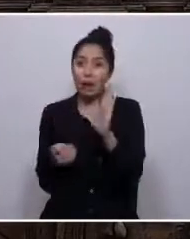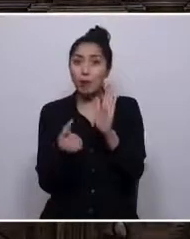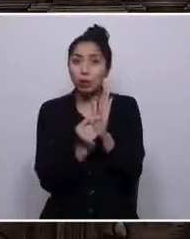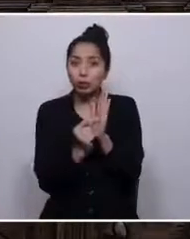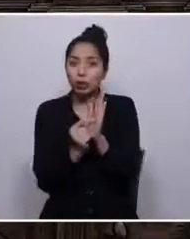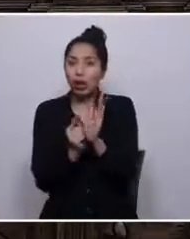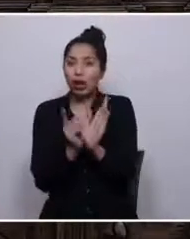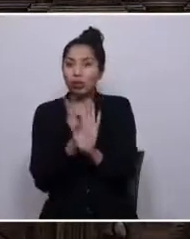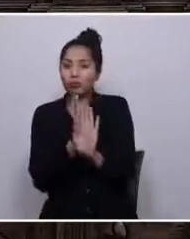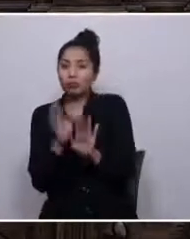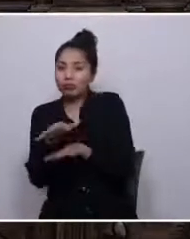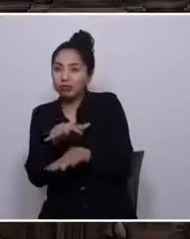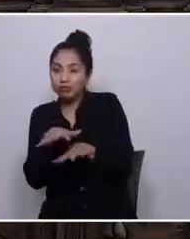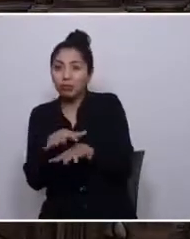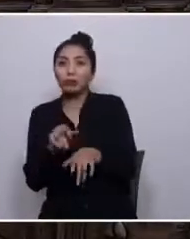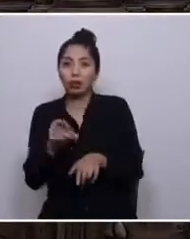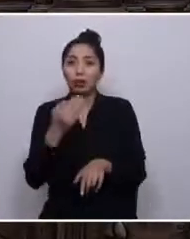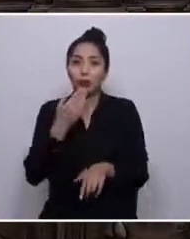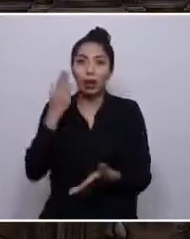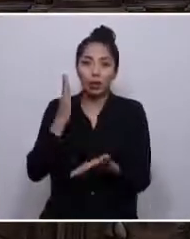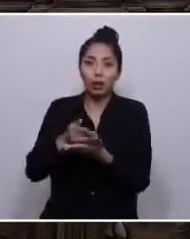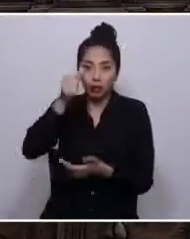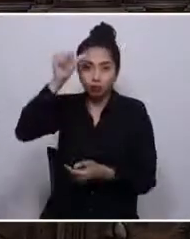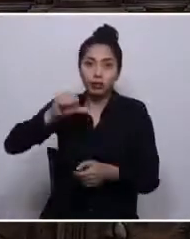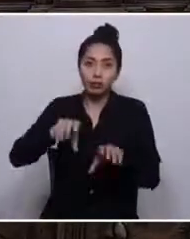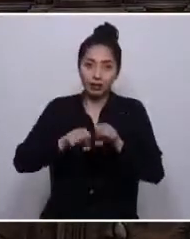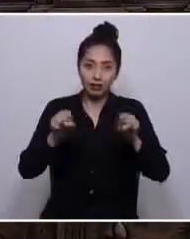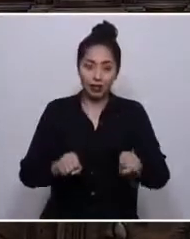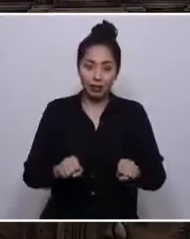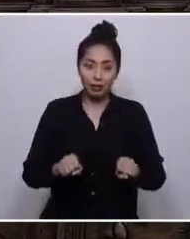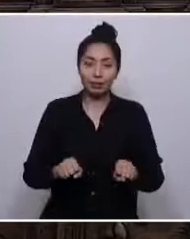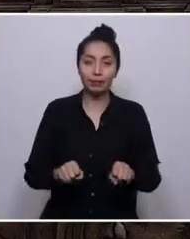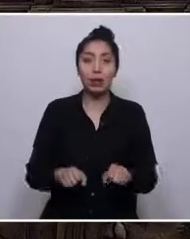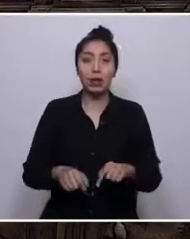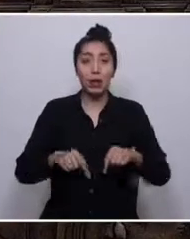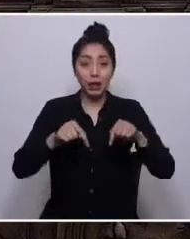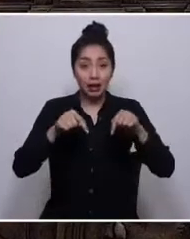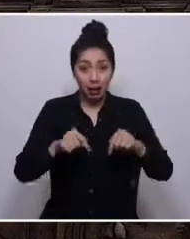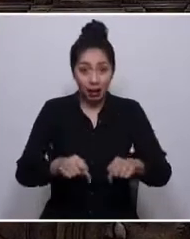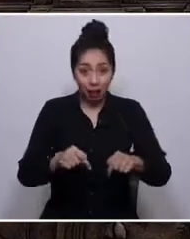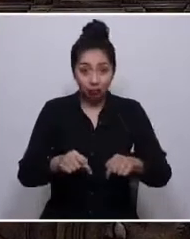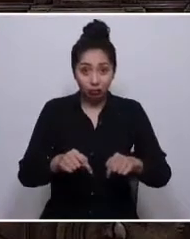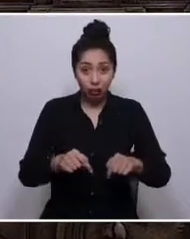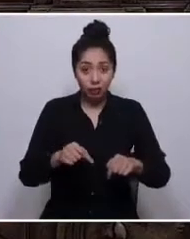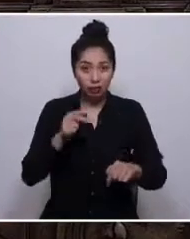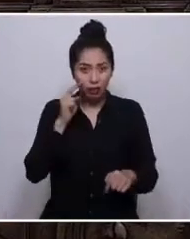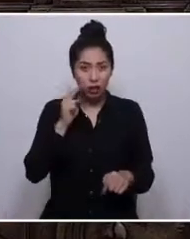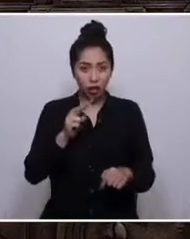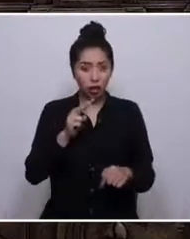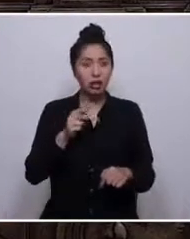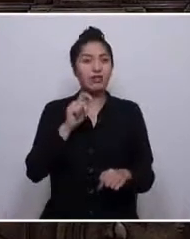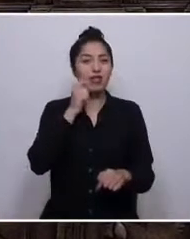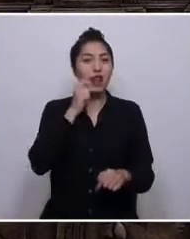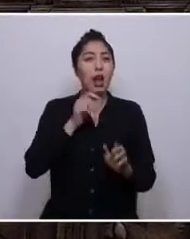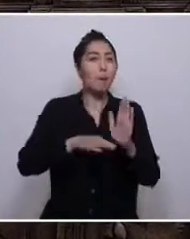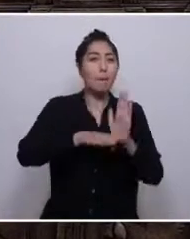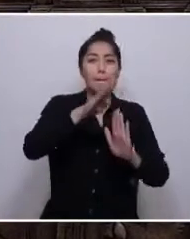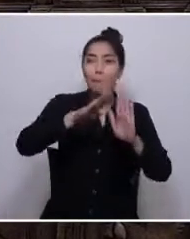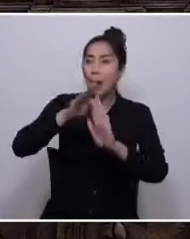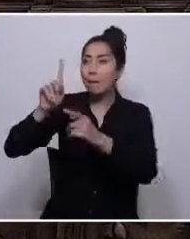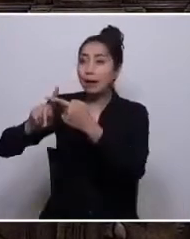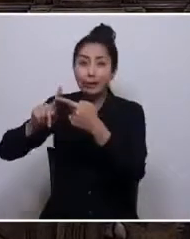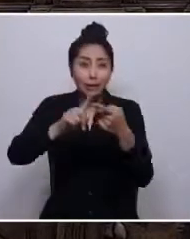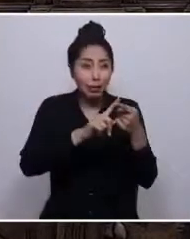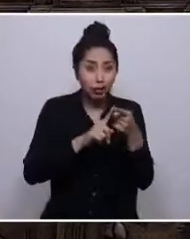Esta óptica distinta surge de la convicción de que sólo la más amplia participación permitirá instaurar una verdadera